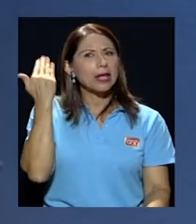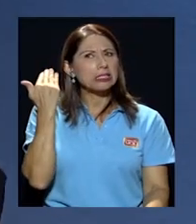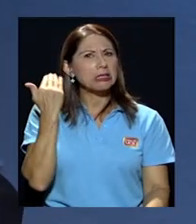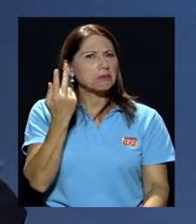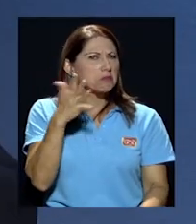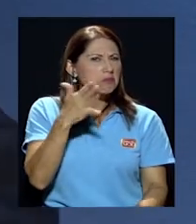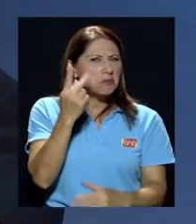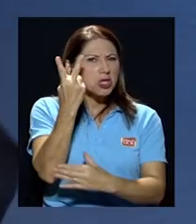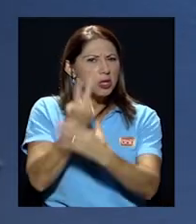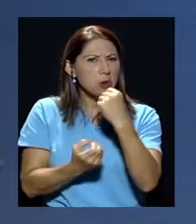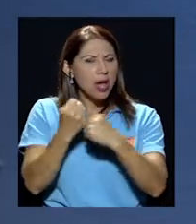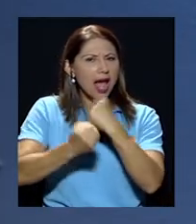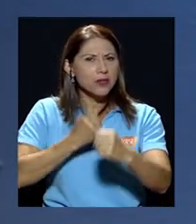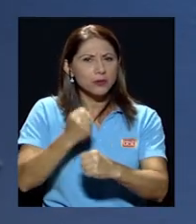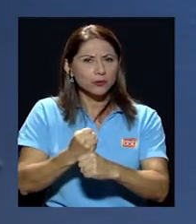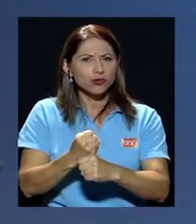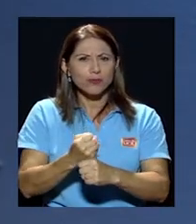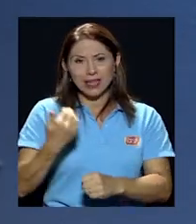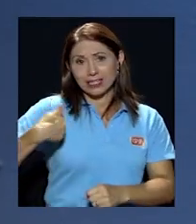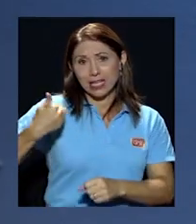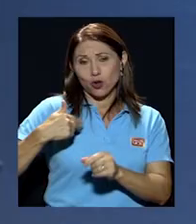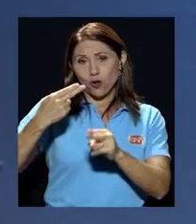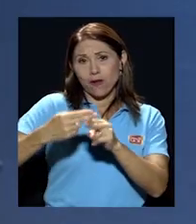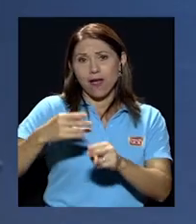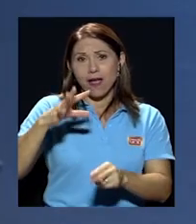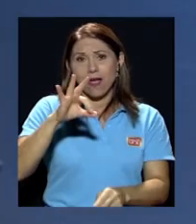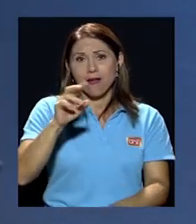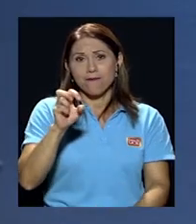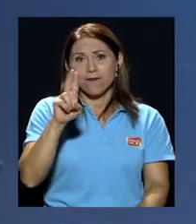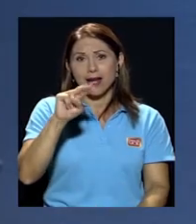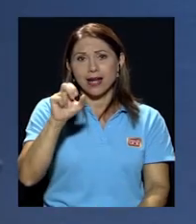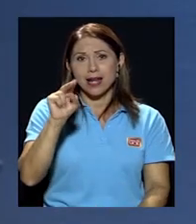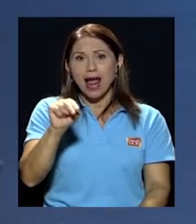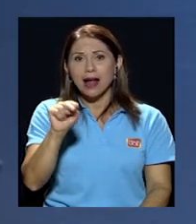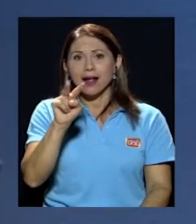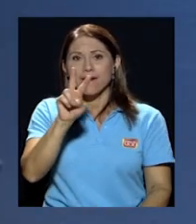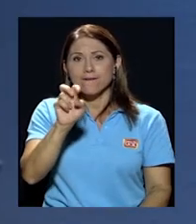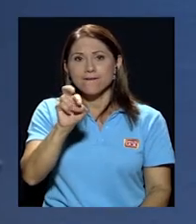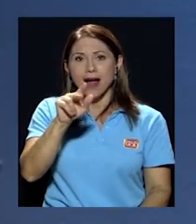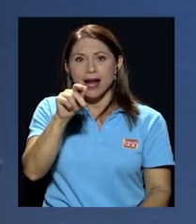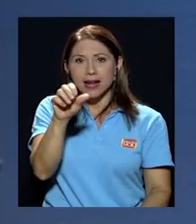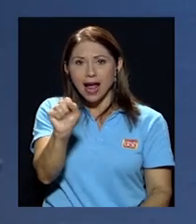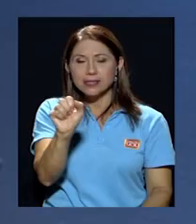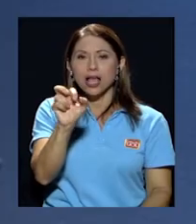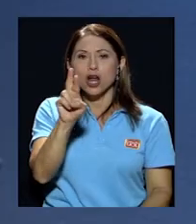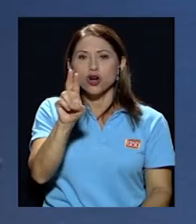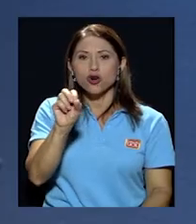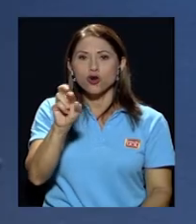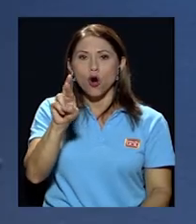de años una cosa así el señor Fernán Vargas Romunzer que era